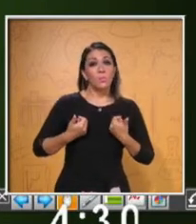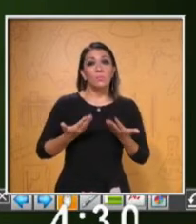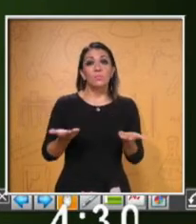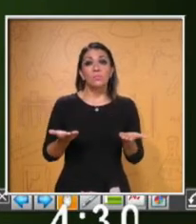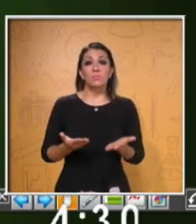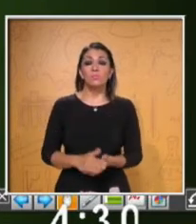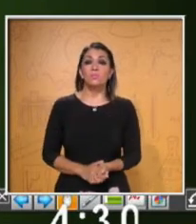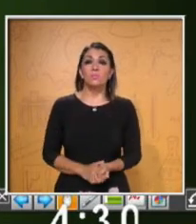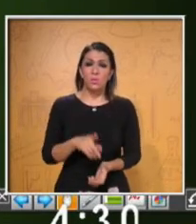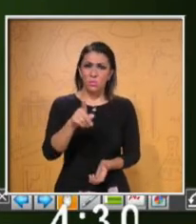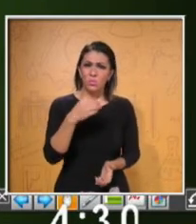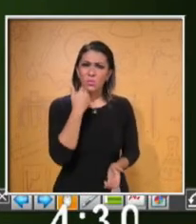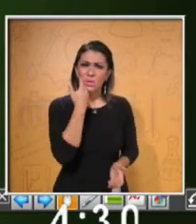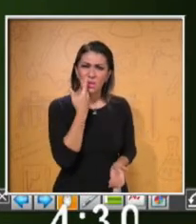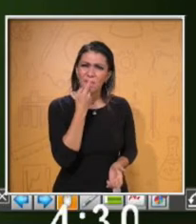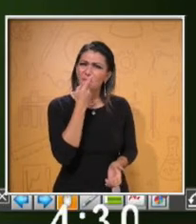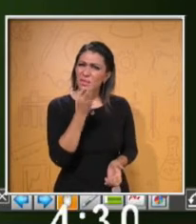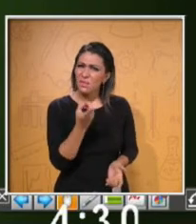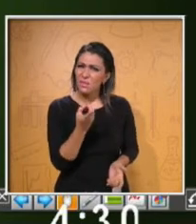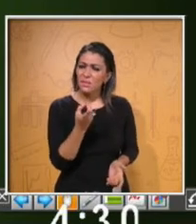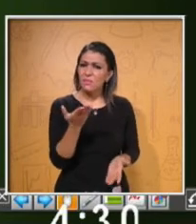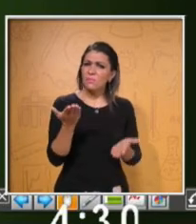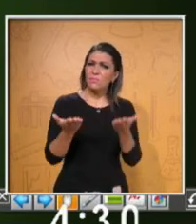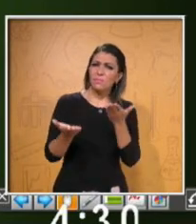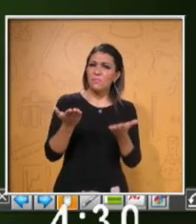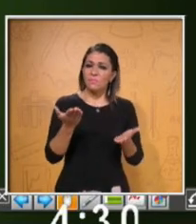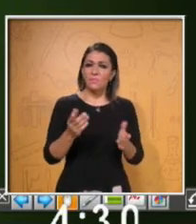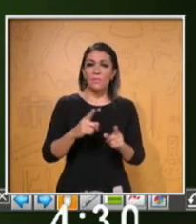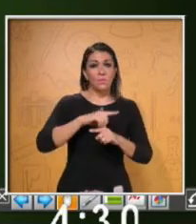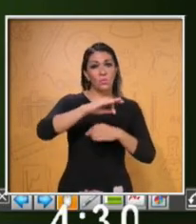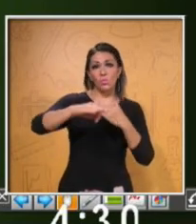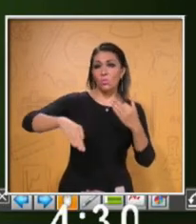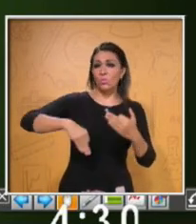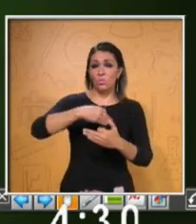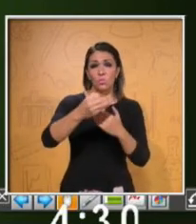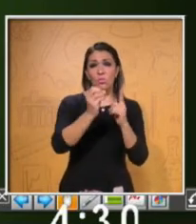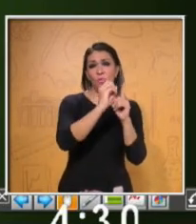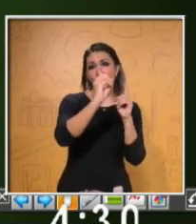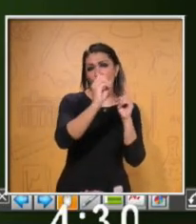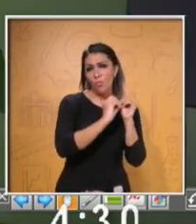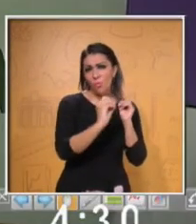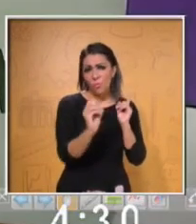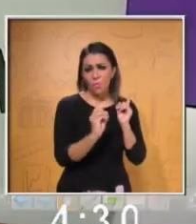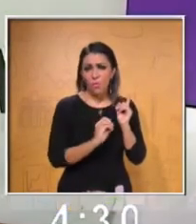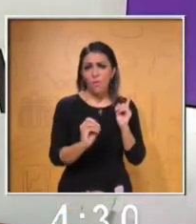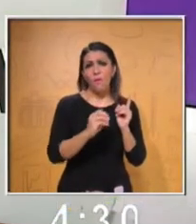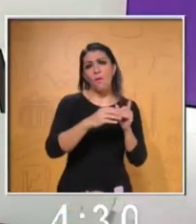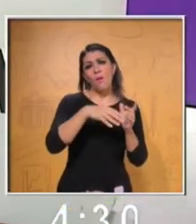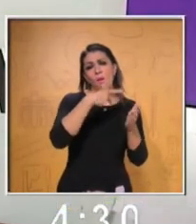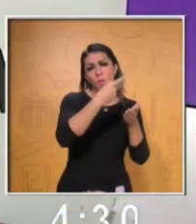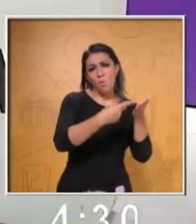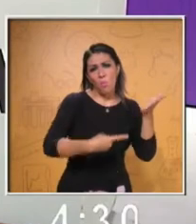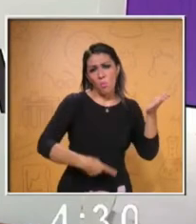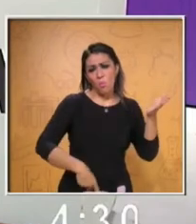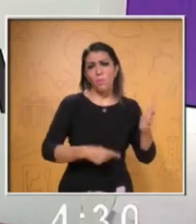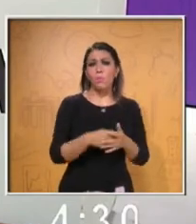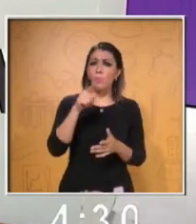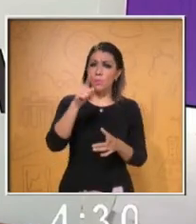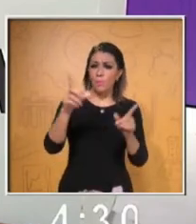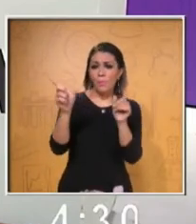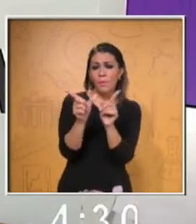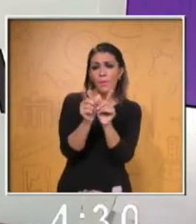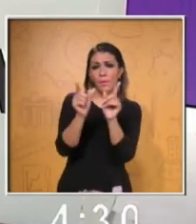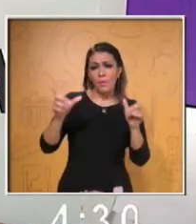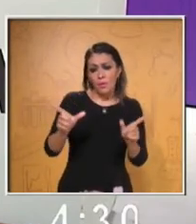that? Quiere decir que todas estas frases, como te decía hace un momento, están resumidas para que tú las